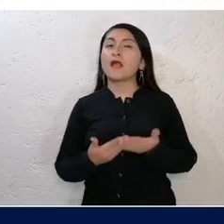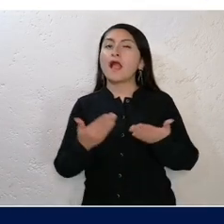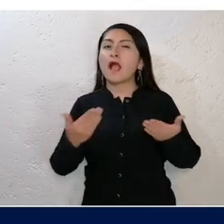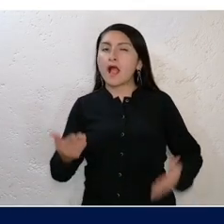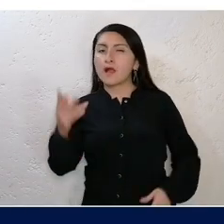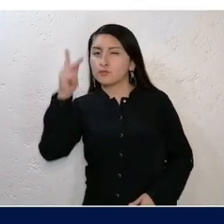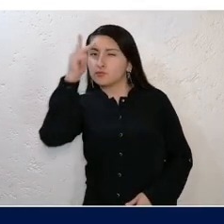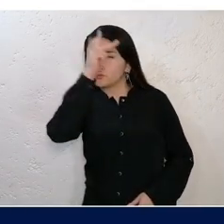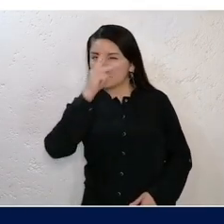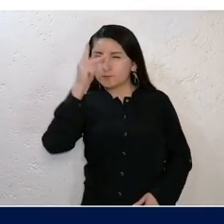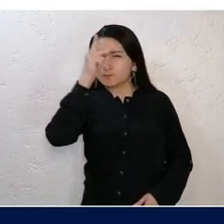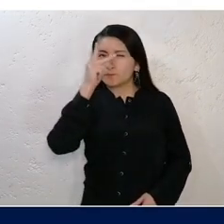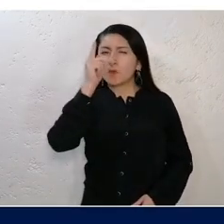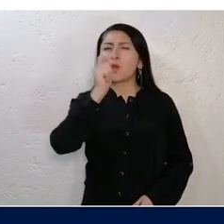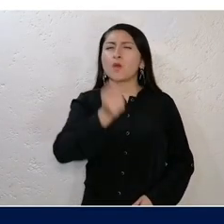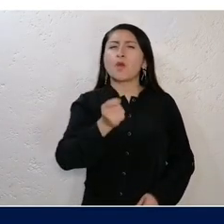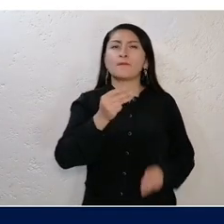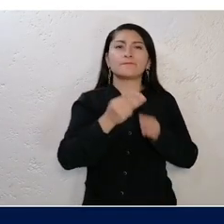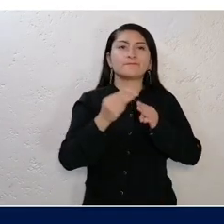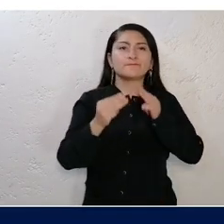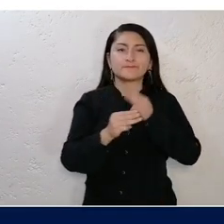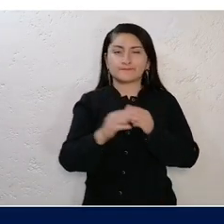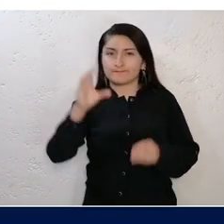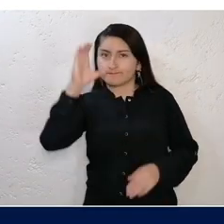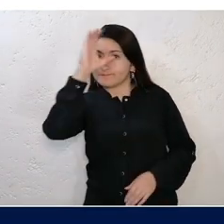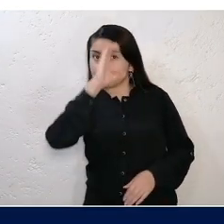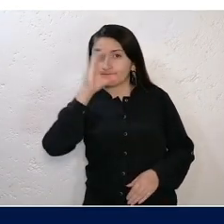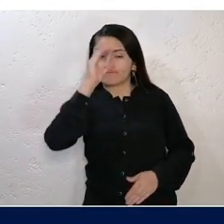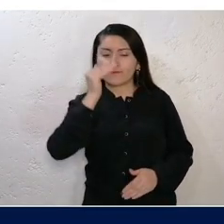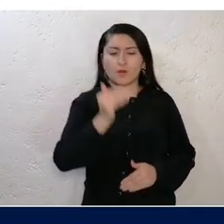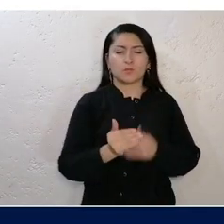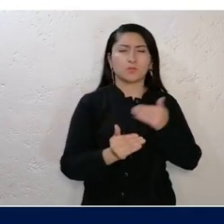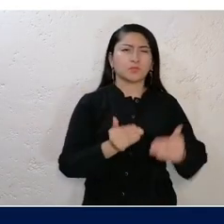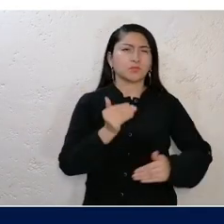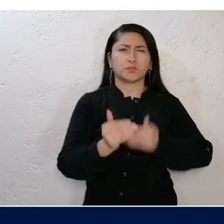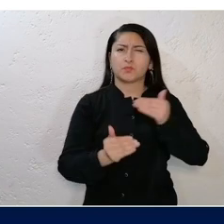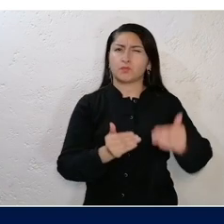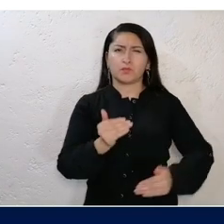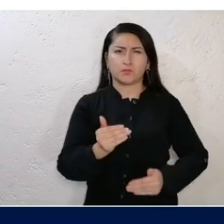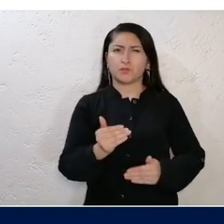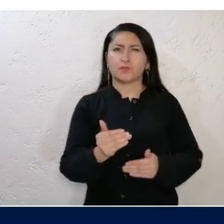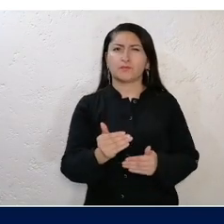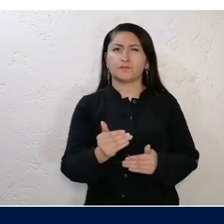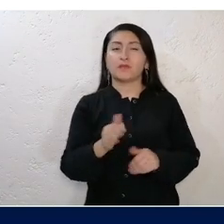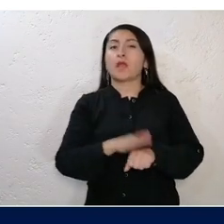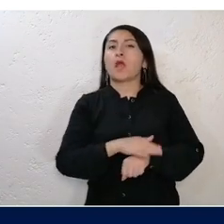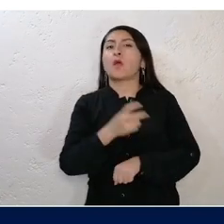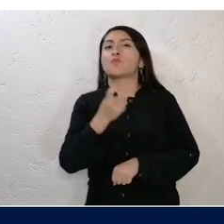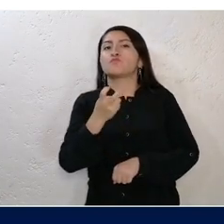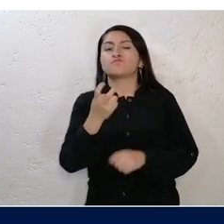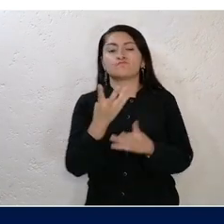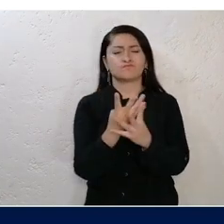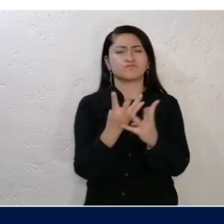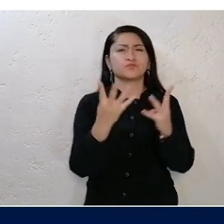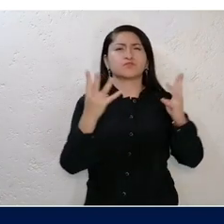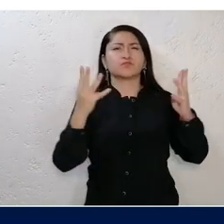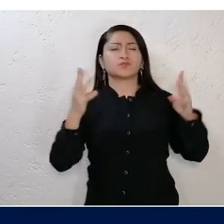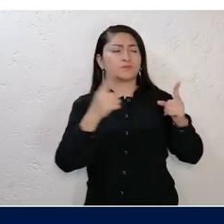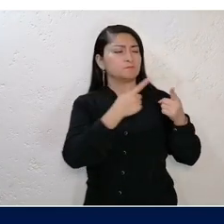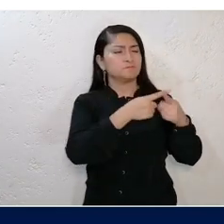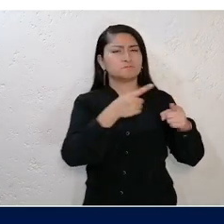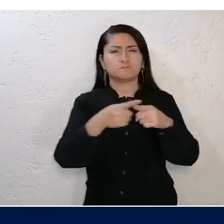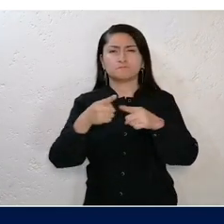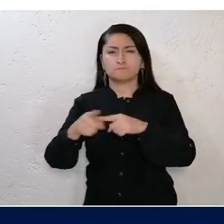La psicología en la actualidad es una disciplina científica que se ha desarrollado ampliamente y por lo tanto